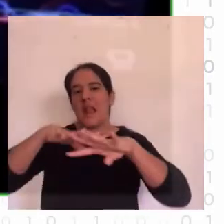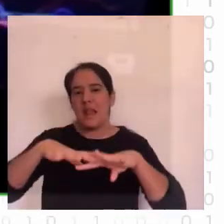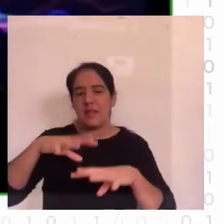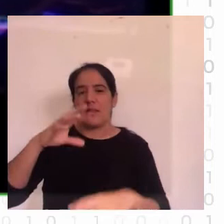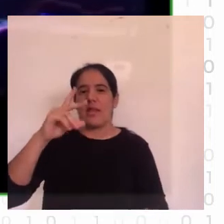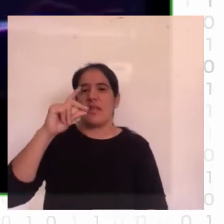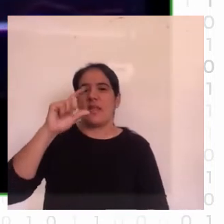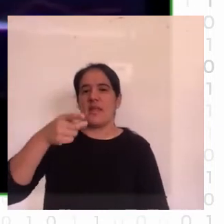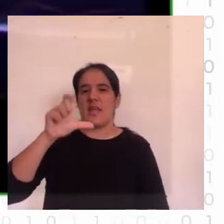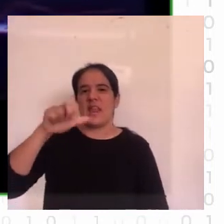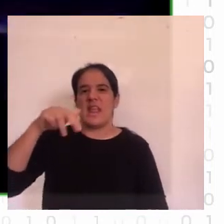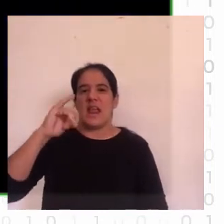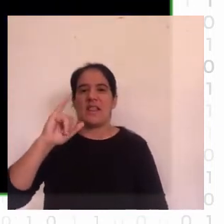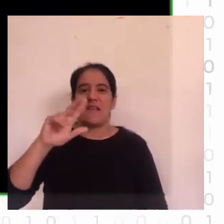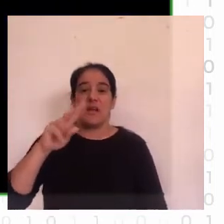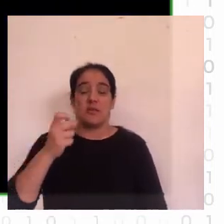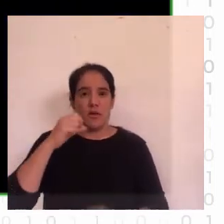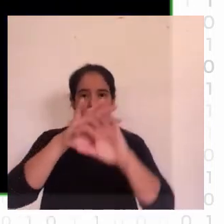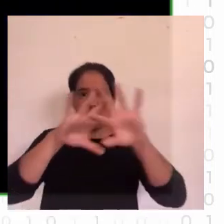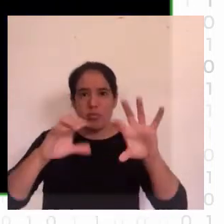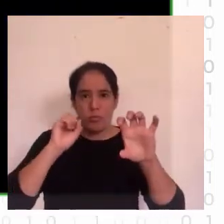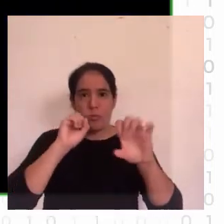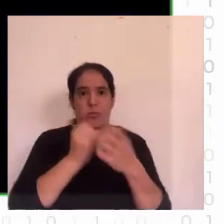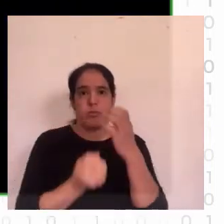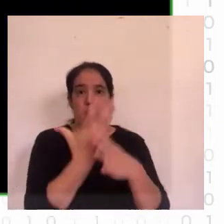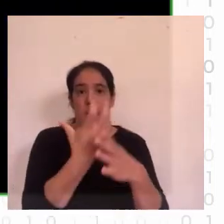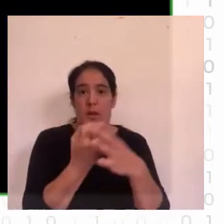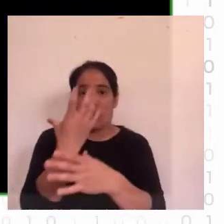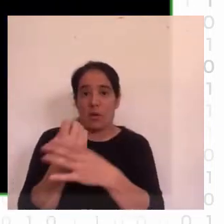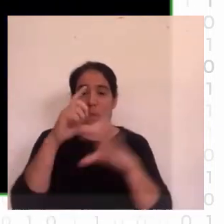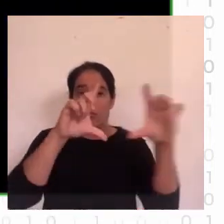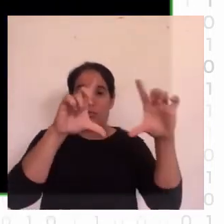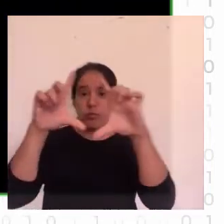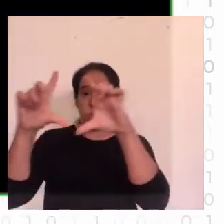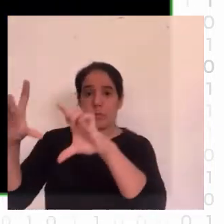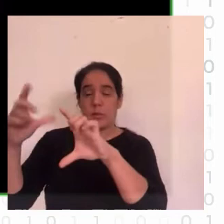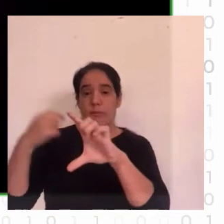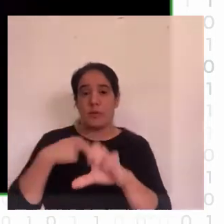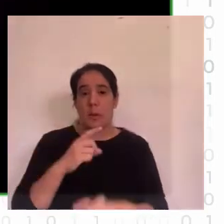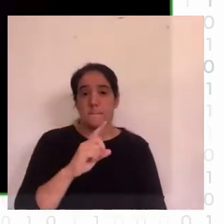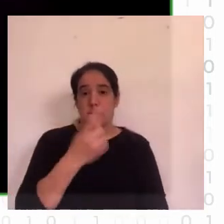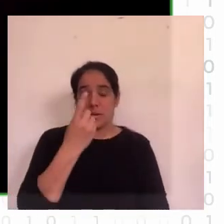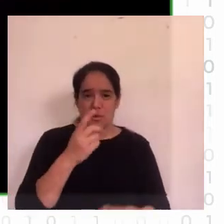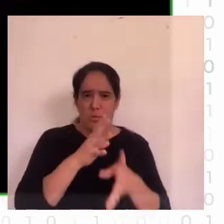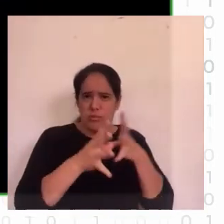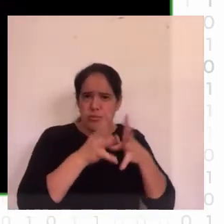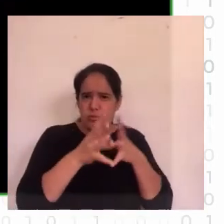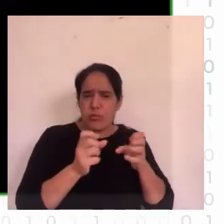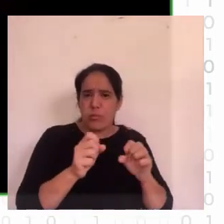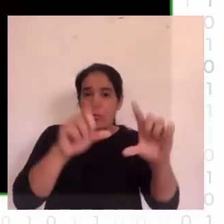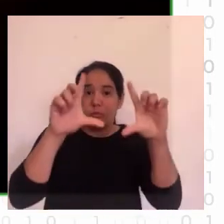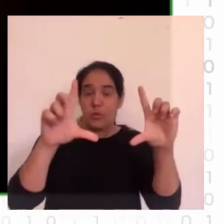generar nuevas imágenes a partir de una secuencia de números en primer lugar el generador genera imágenes por otro lado el